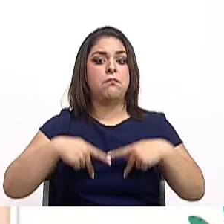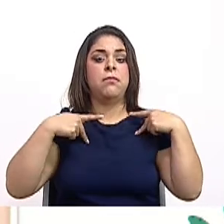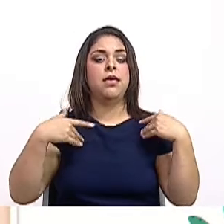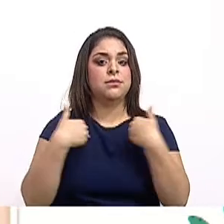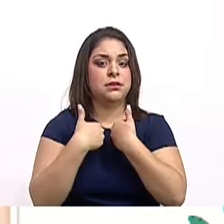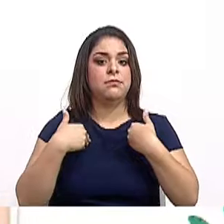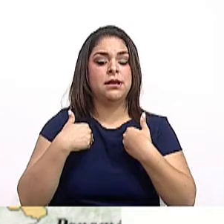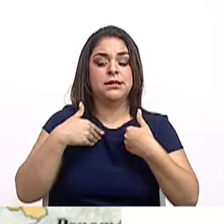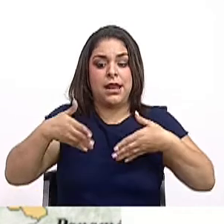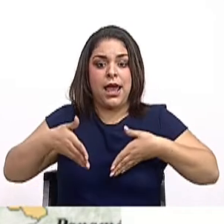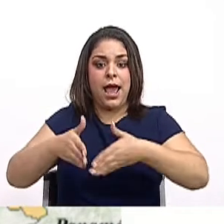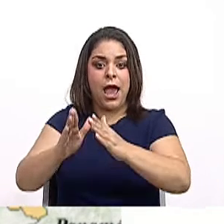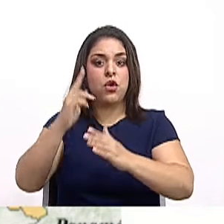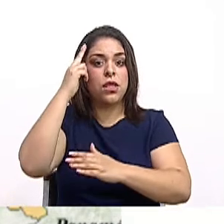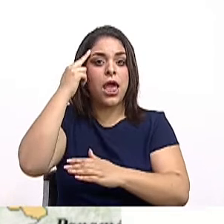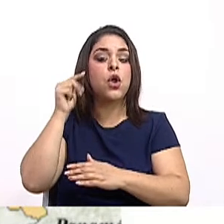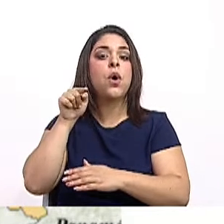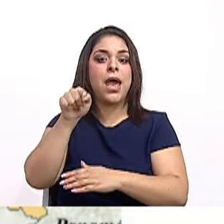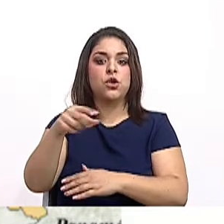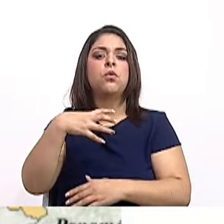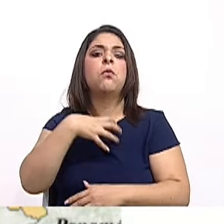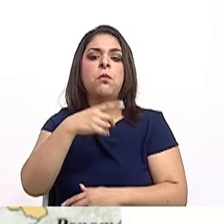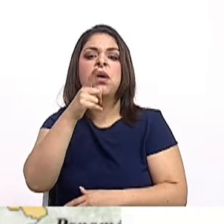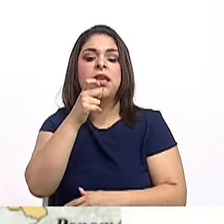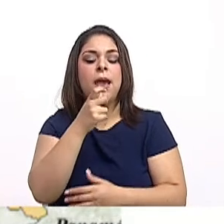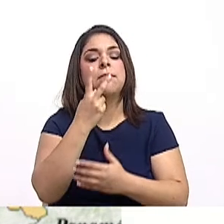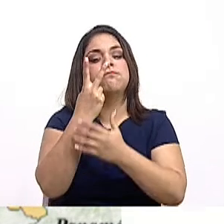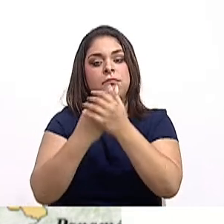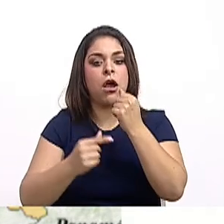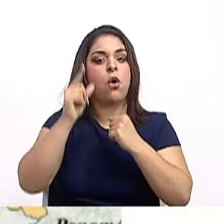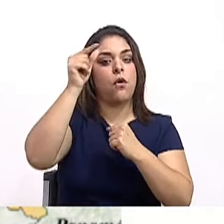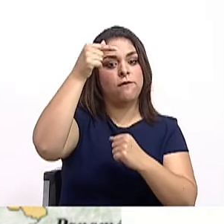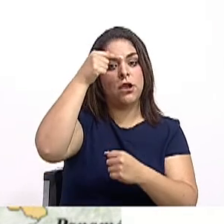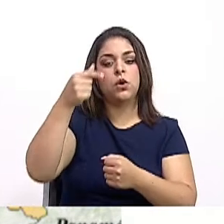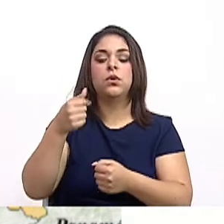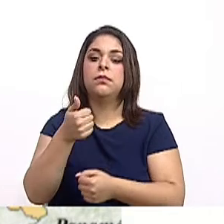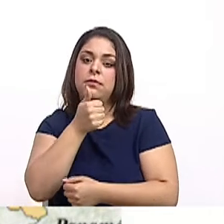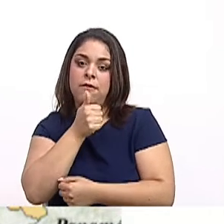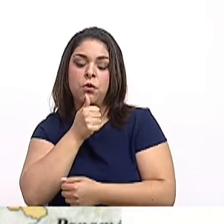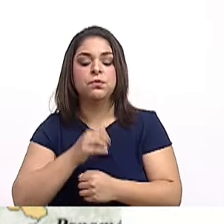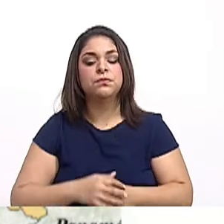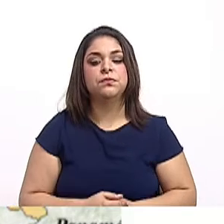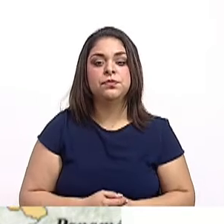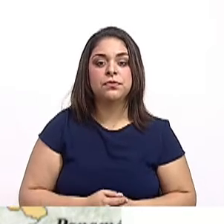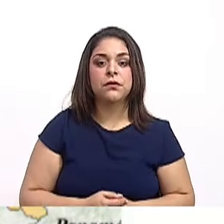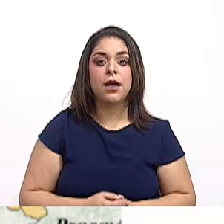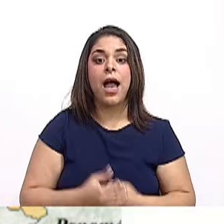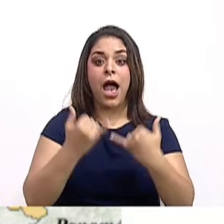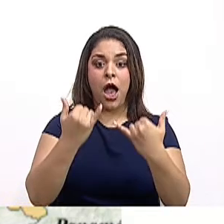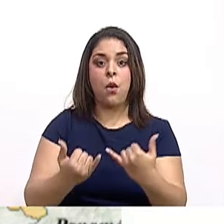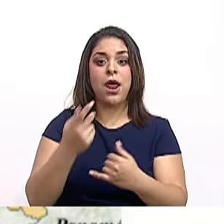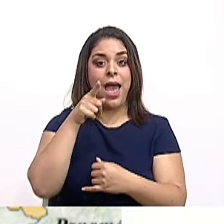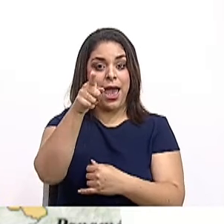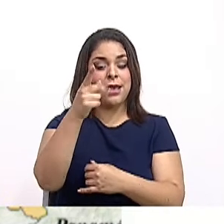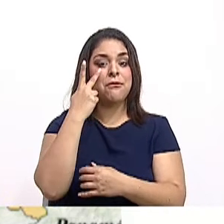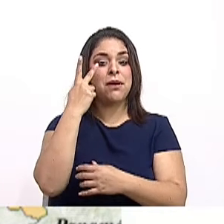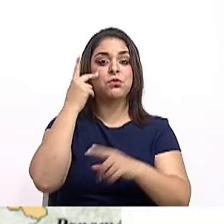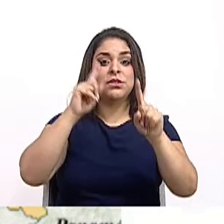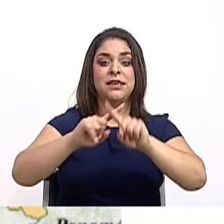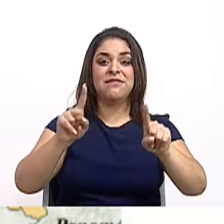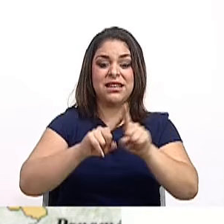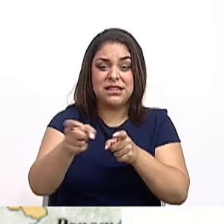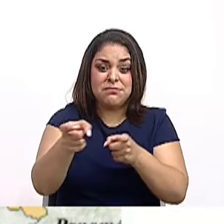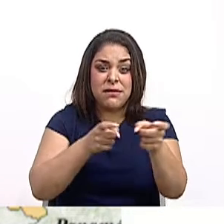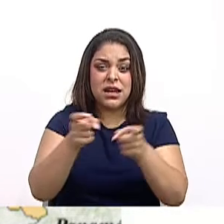de propiedad mixta. Y aquí en el mapa, vamos a ver las diferentes categorías de manejo de esas áreas